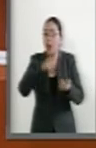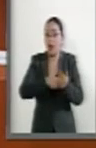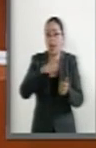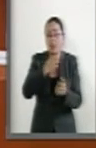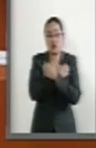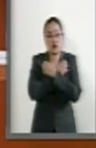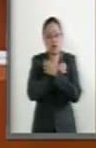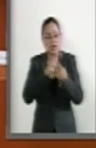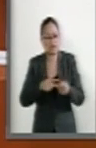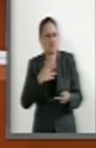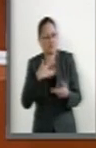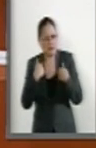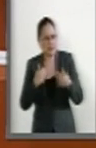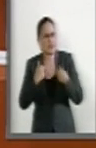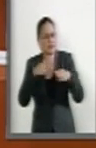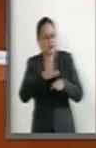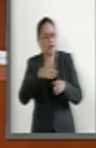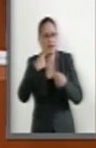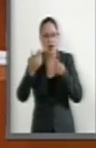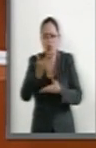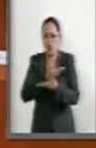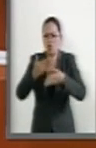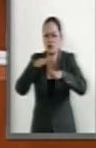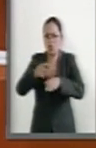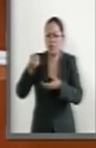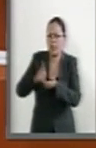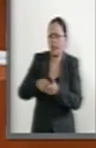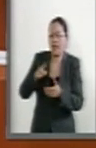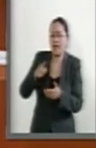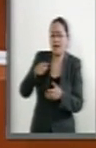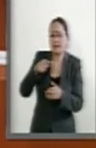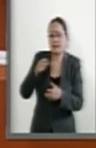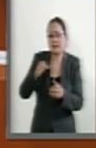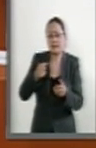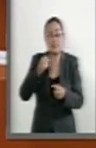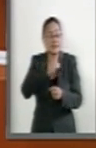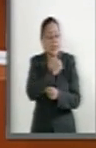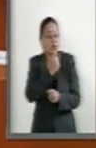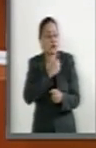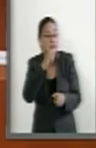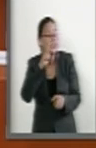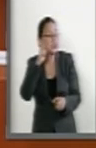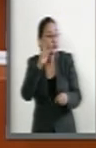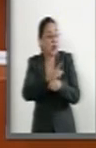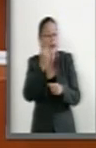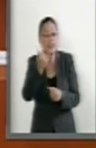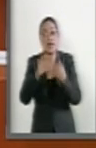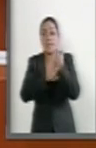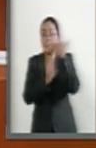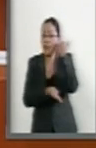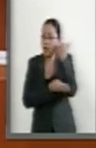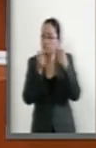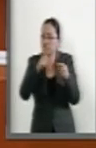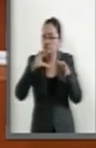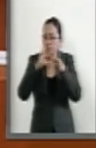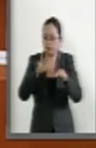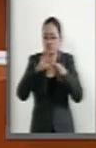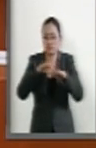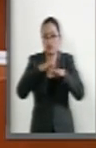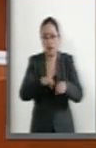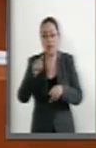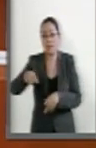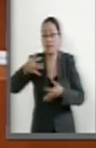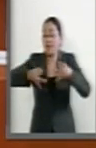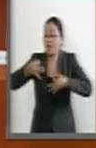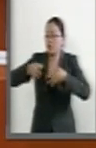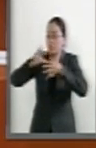la sensibilización y el diálogo en servicios de salud sexual y reproductiva. En su fallo, los ministros dejaron